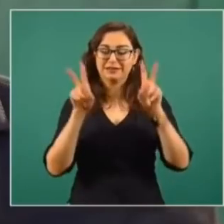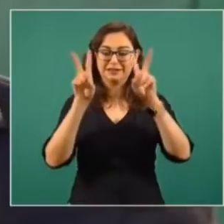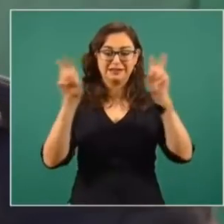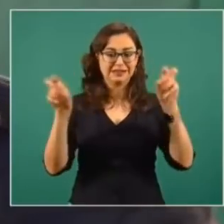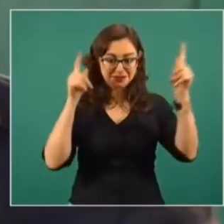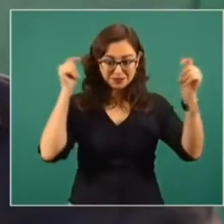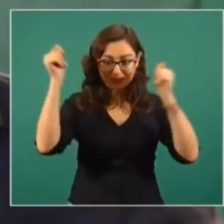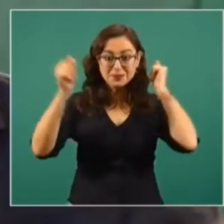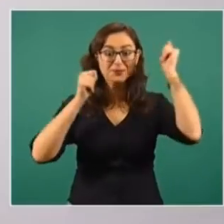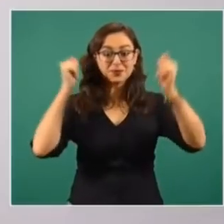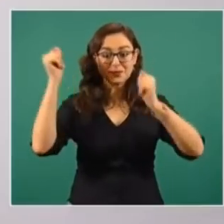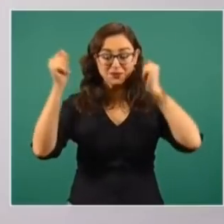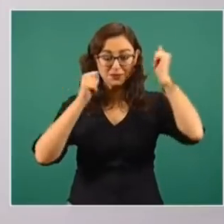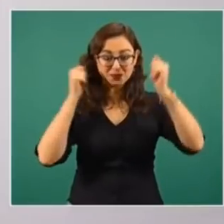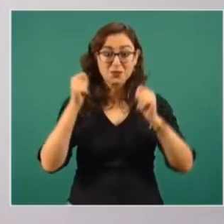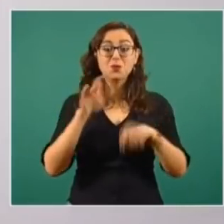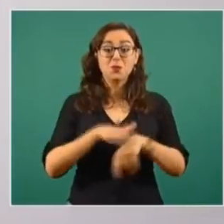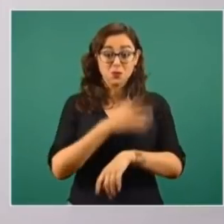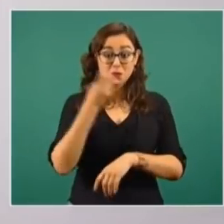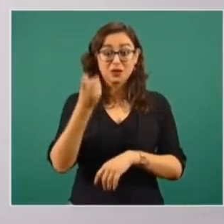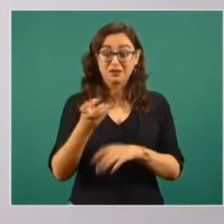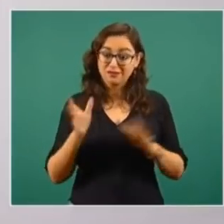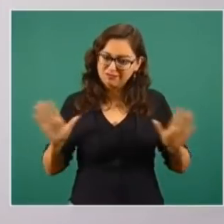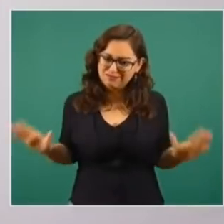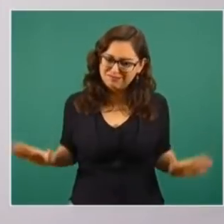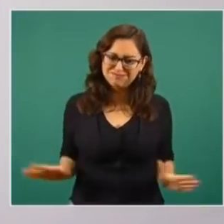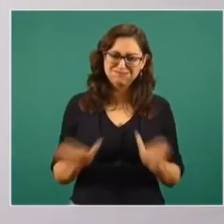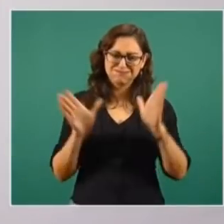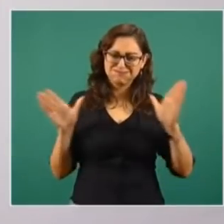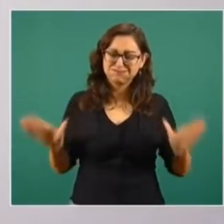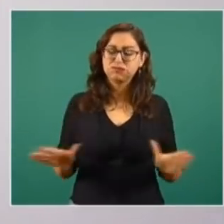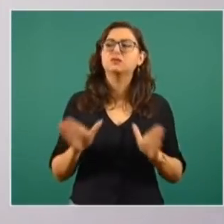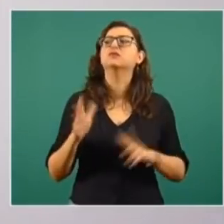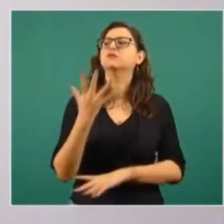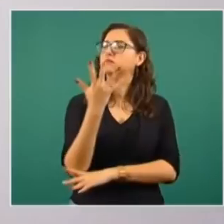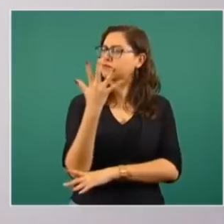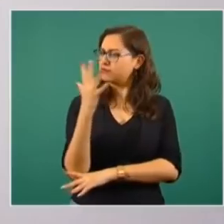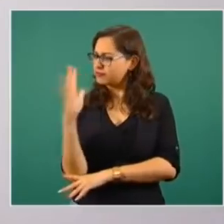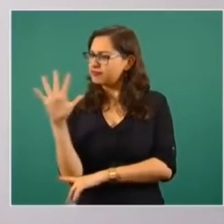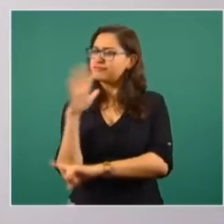a impulsarlo cuidando el medio ambiente,